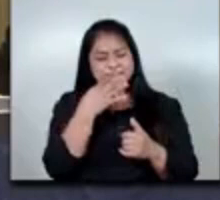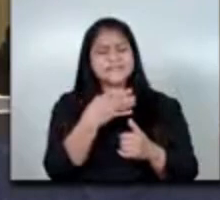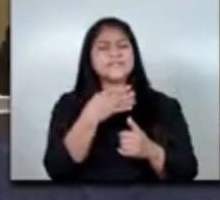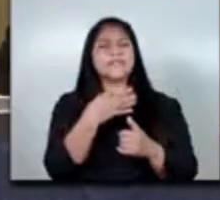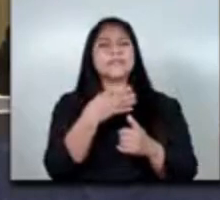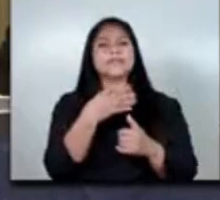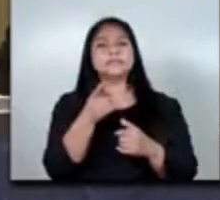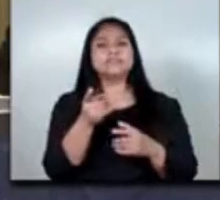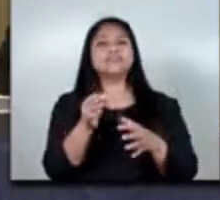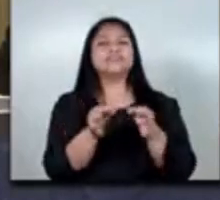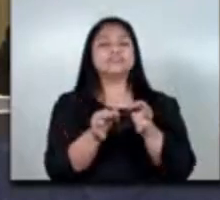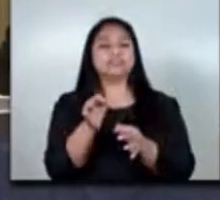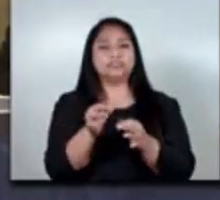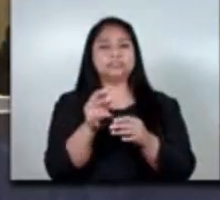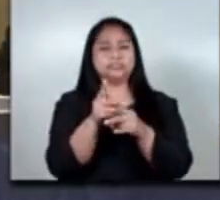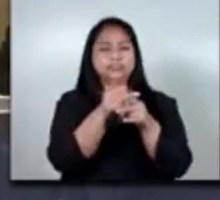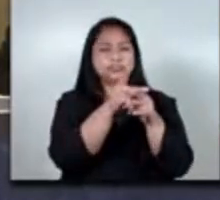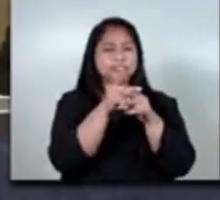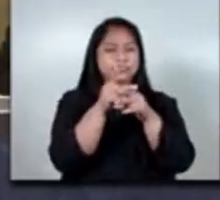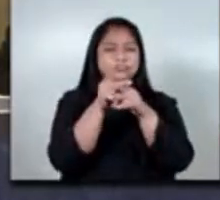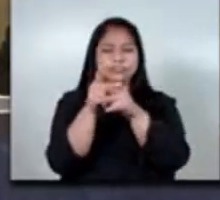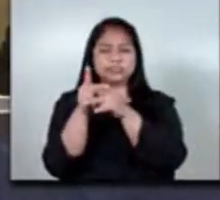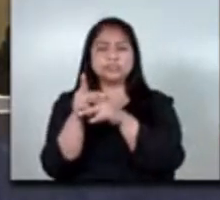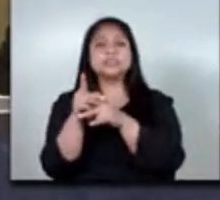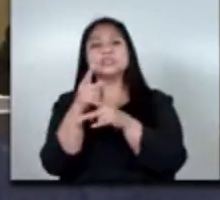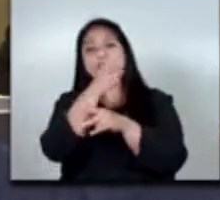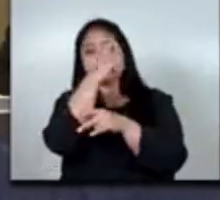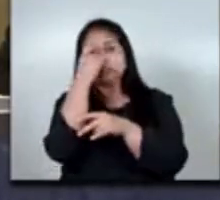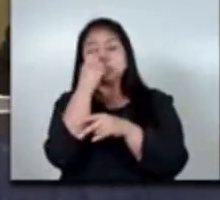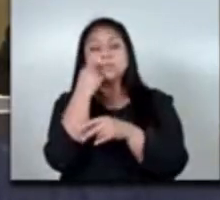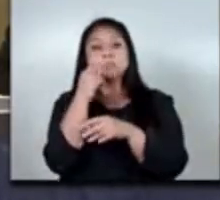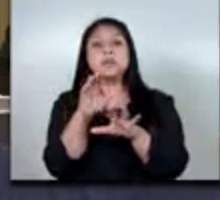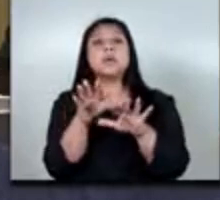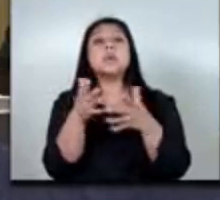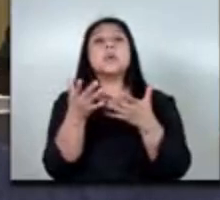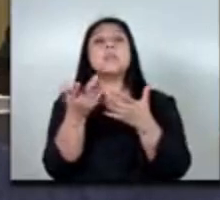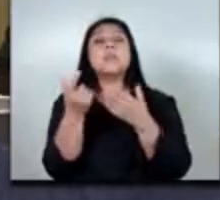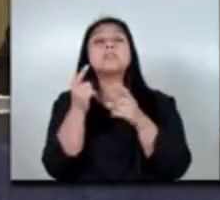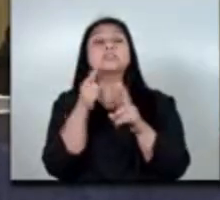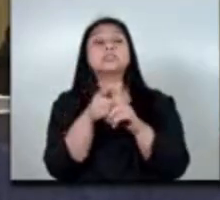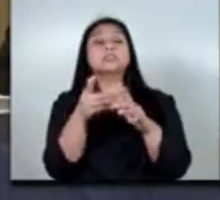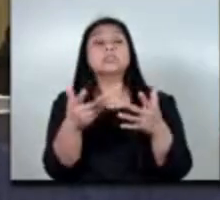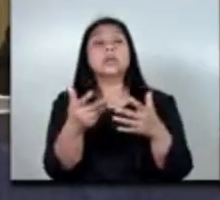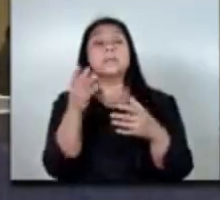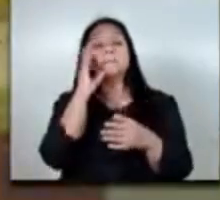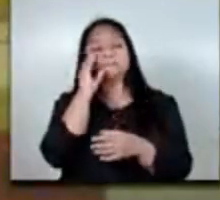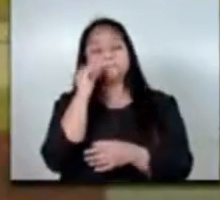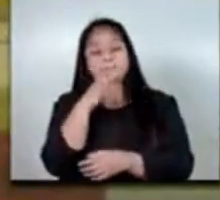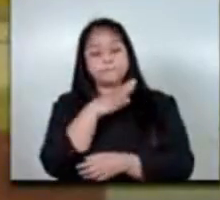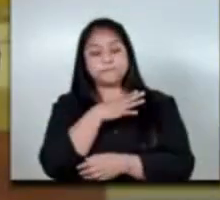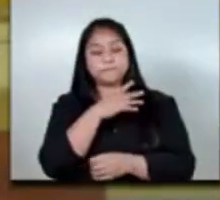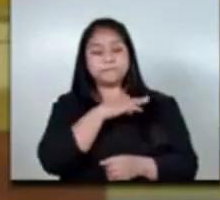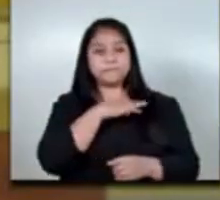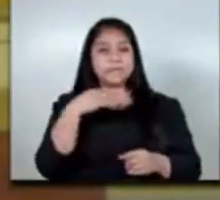y justa inspección de trabajo y todo eso se ha logrado porque hemos tenido un ministro que